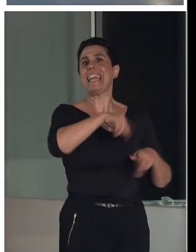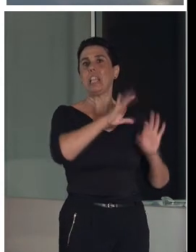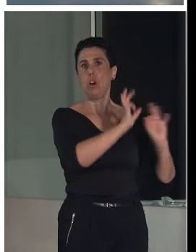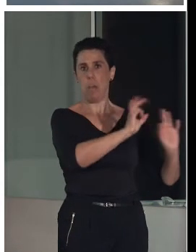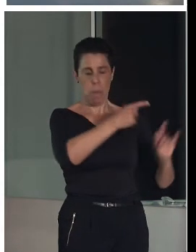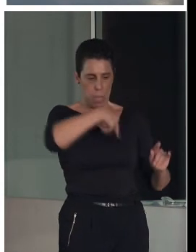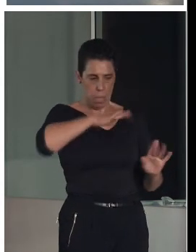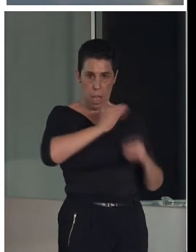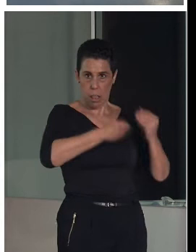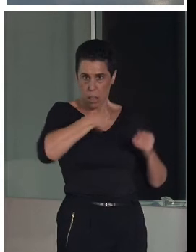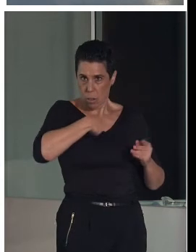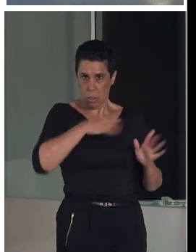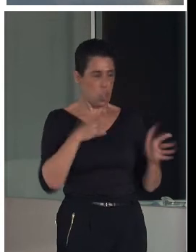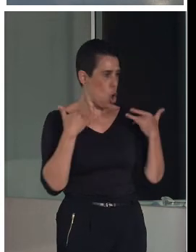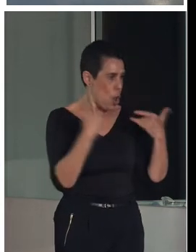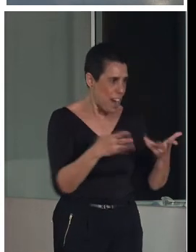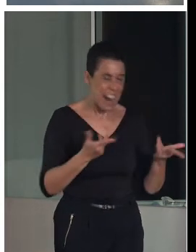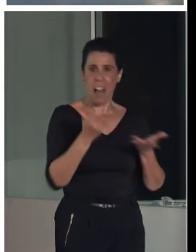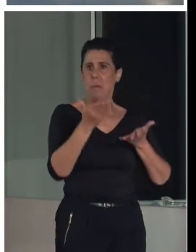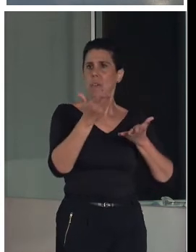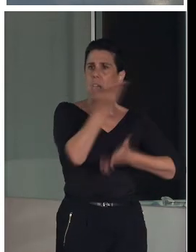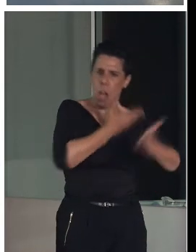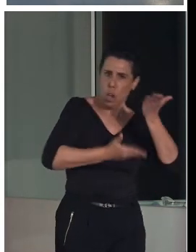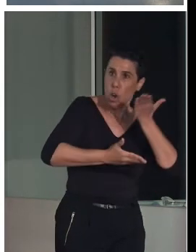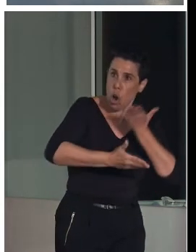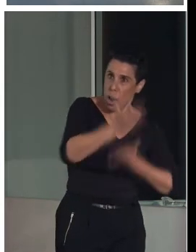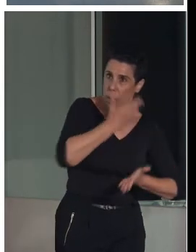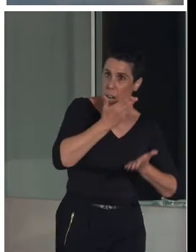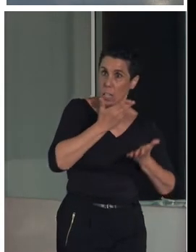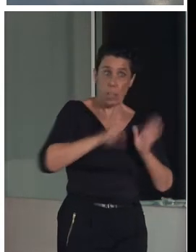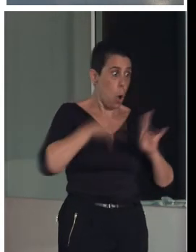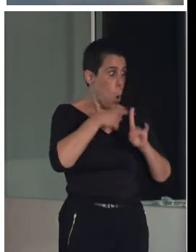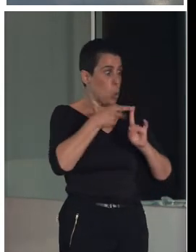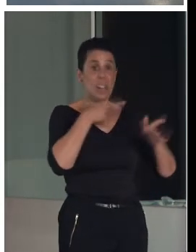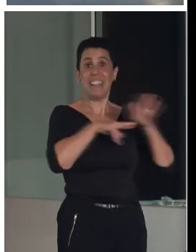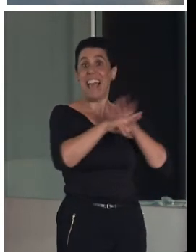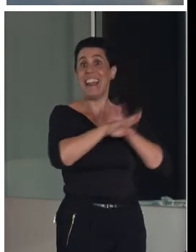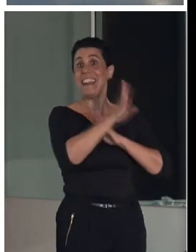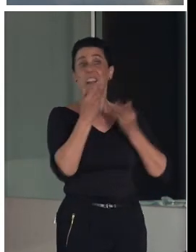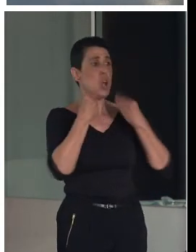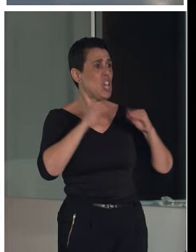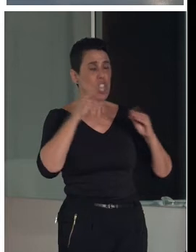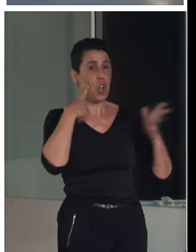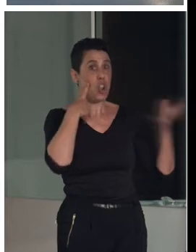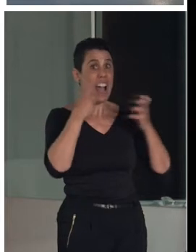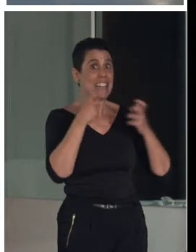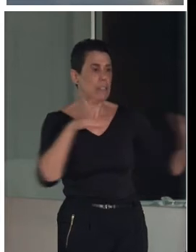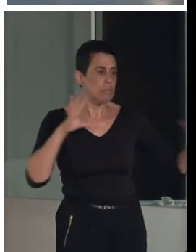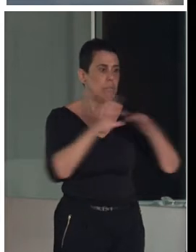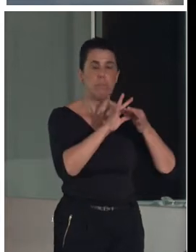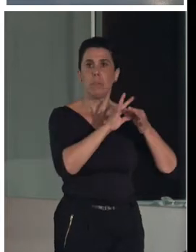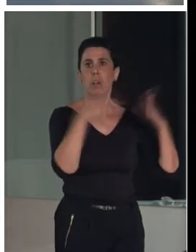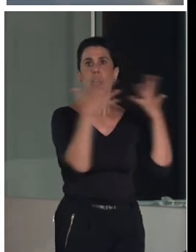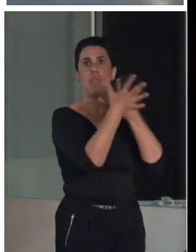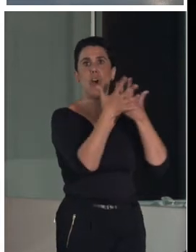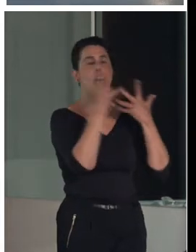gestión unificada, ágil, colaborativa, en la que utilizáramos los recursos histórico-artísticos vinculados a la arquitectura mudéjar de Aragón como